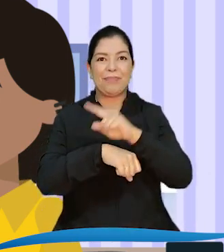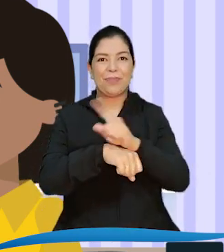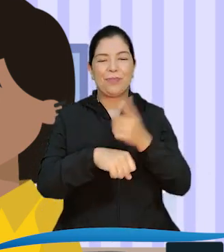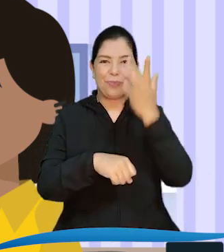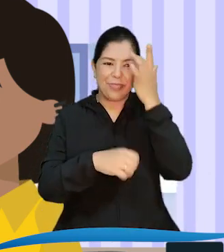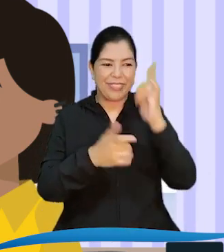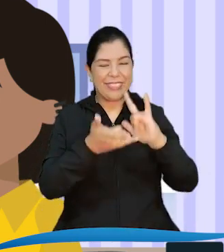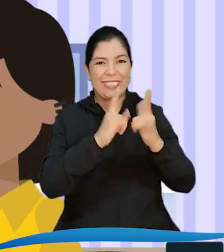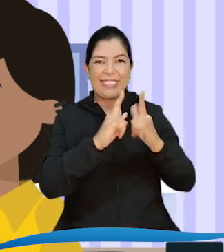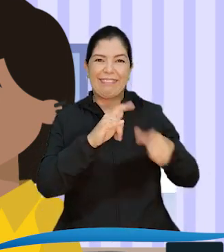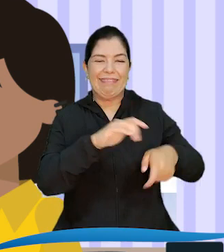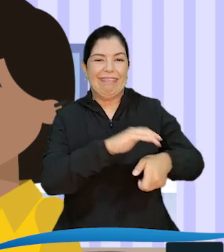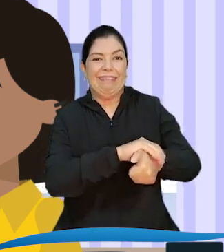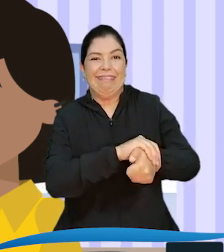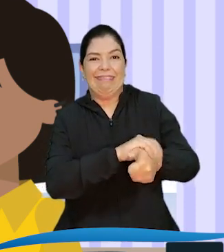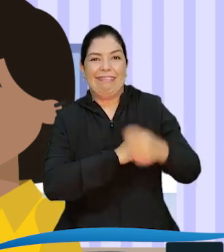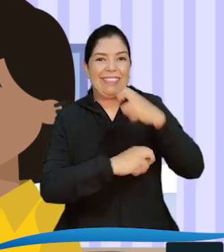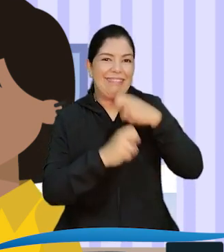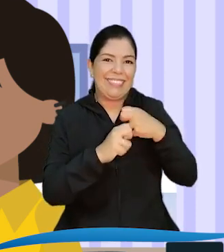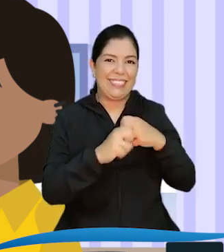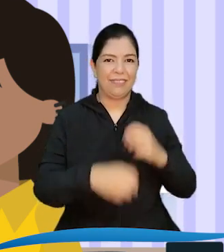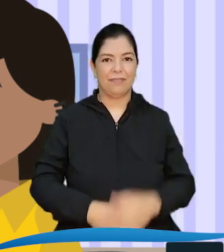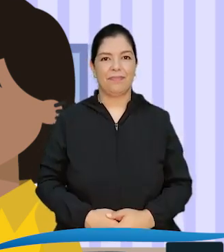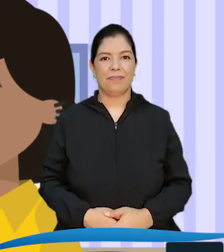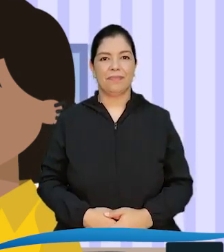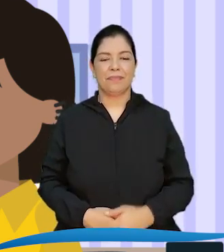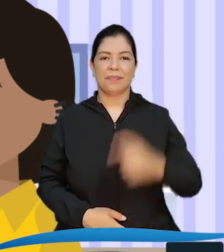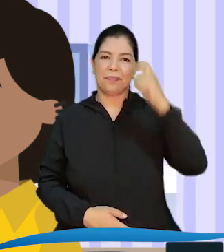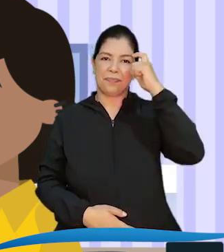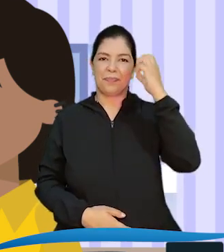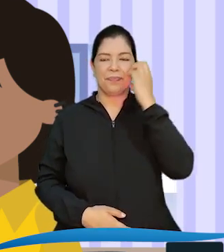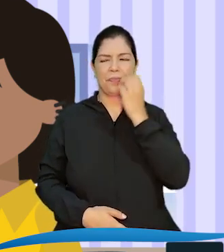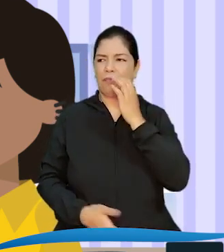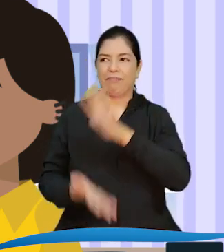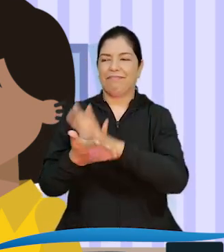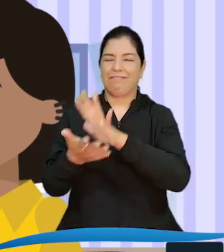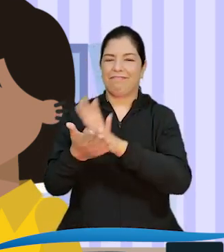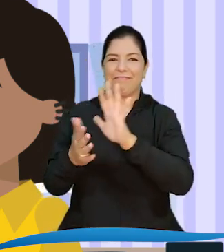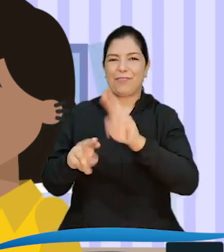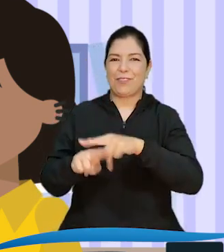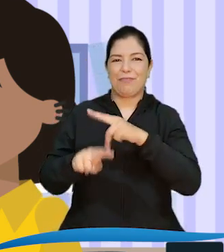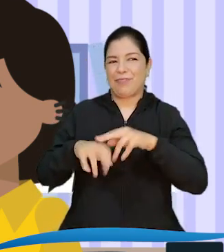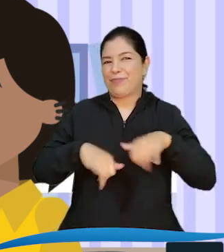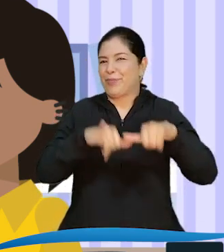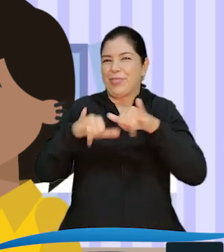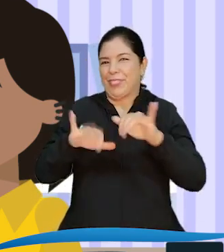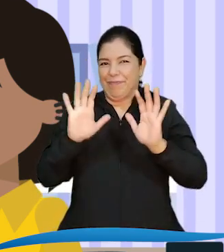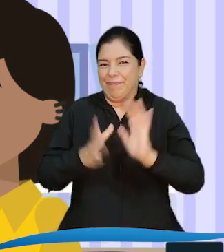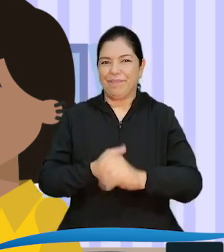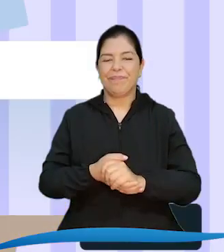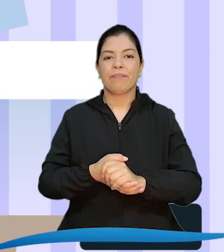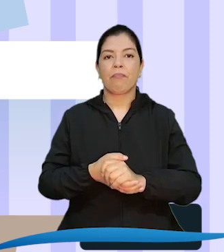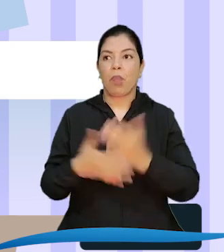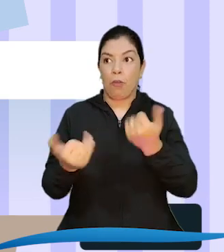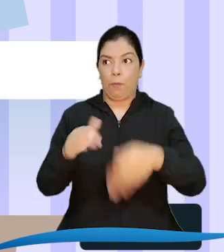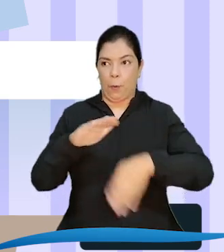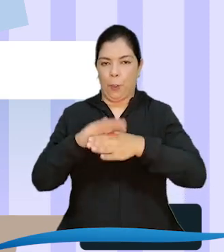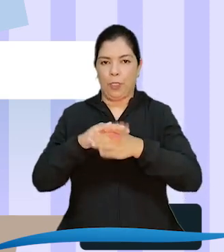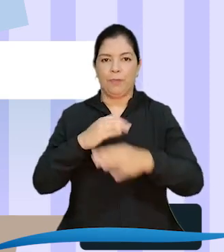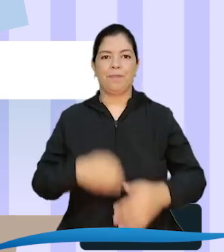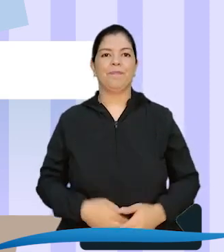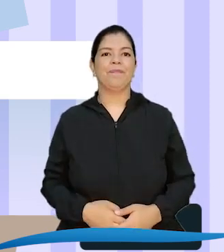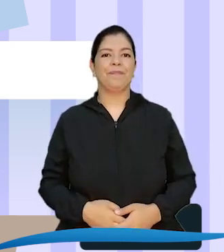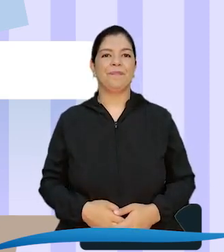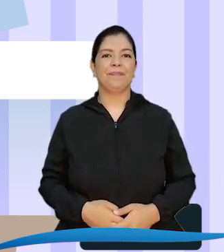y lenta a veces No te preocupes, a todos nos pasa, mejor prosigamos con la agenda Bueno,